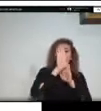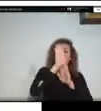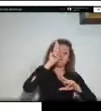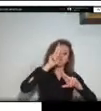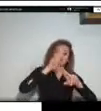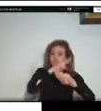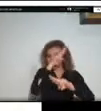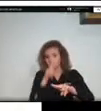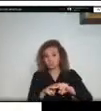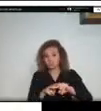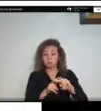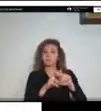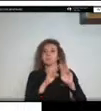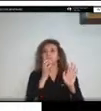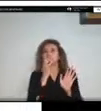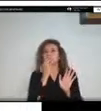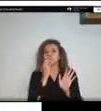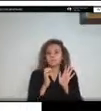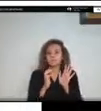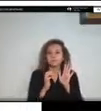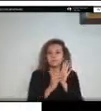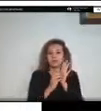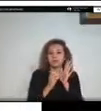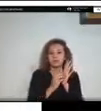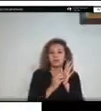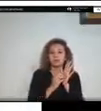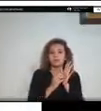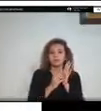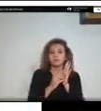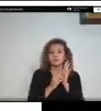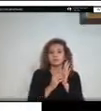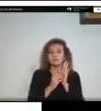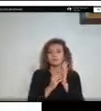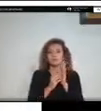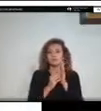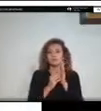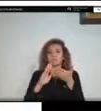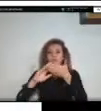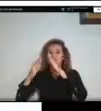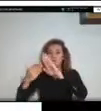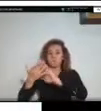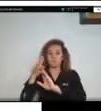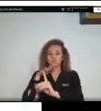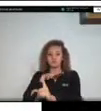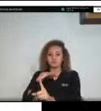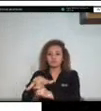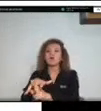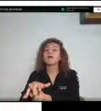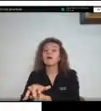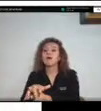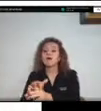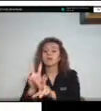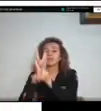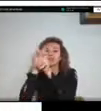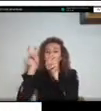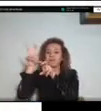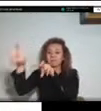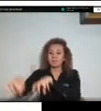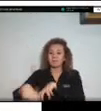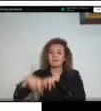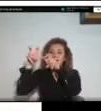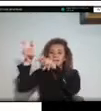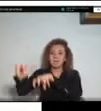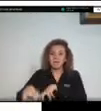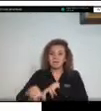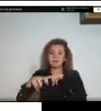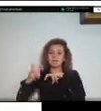estamos hablando de afectaciones a la industria agropecuaria por temas de cultivos